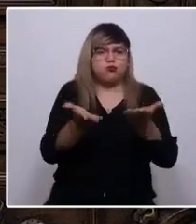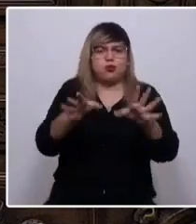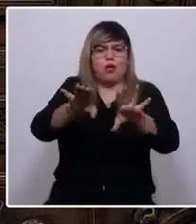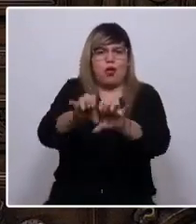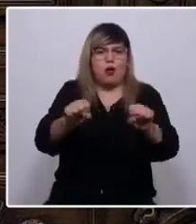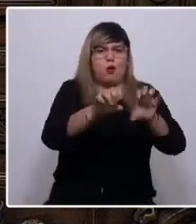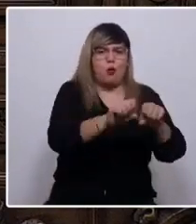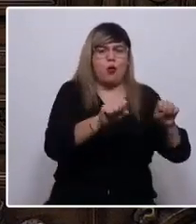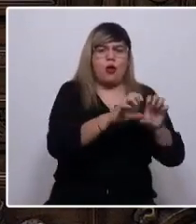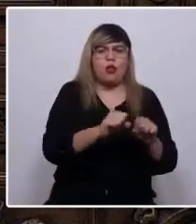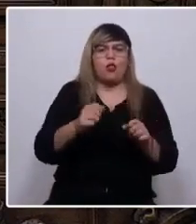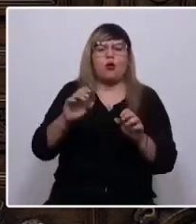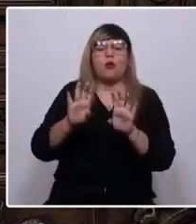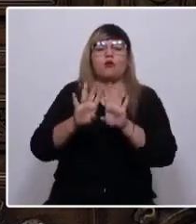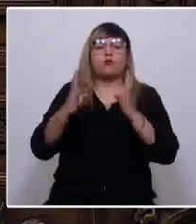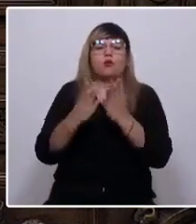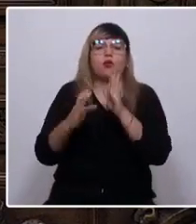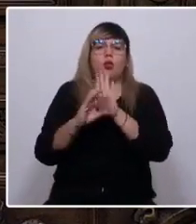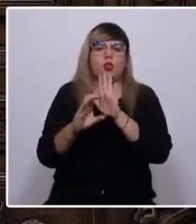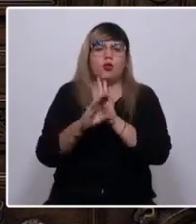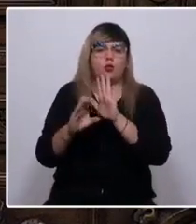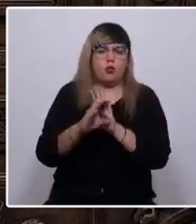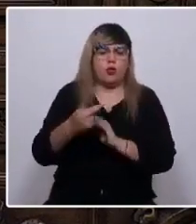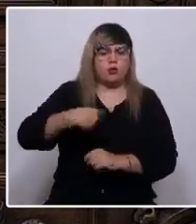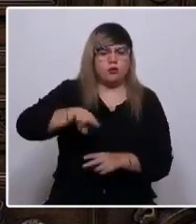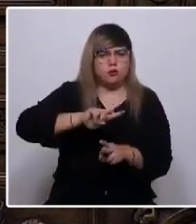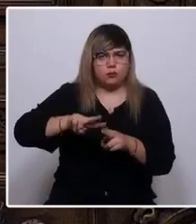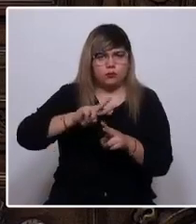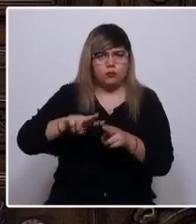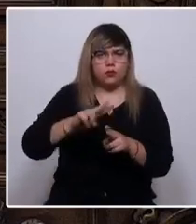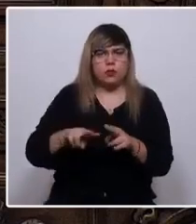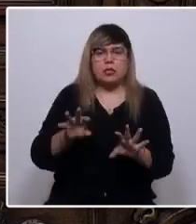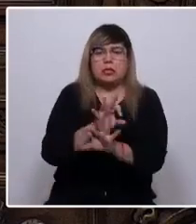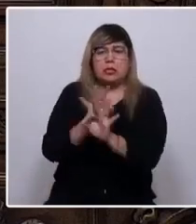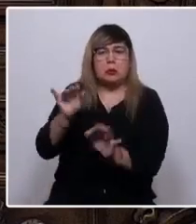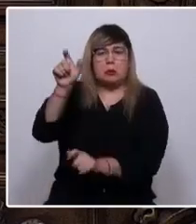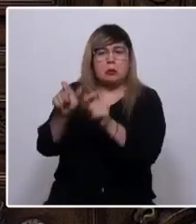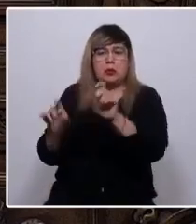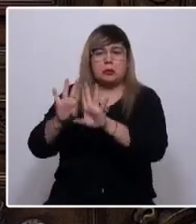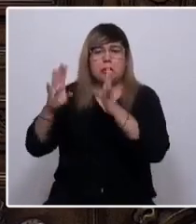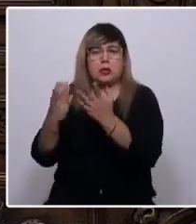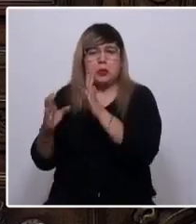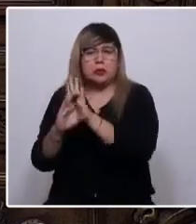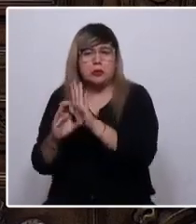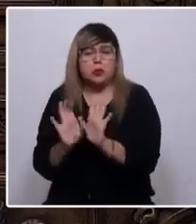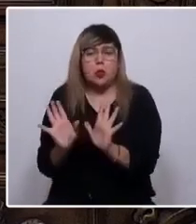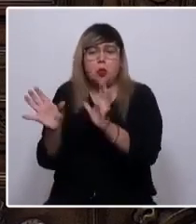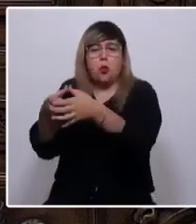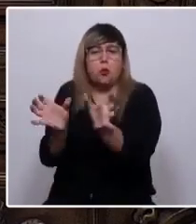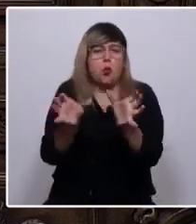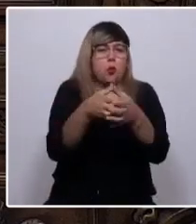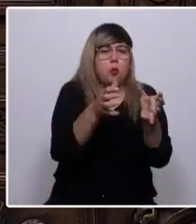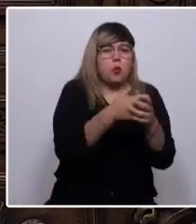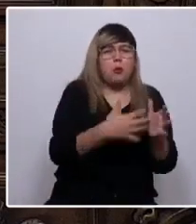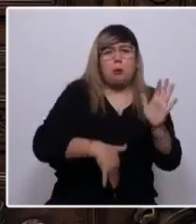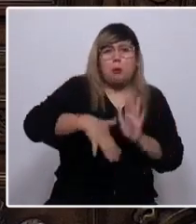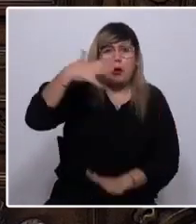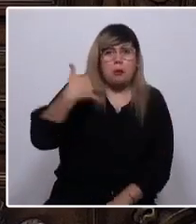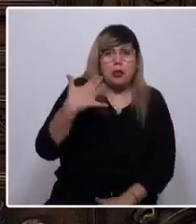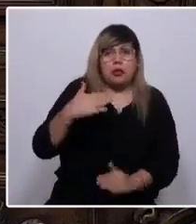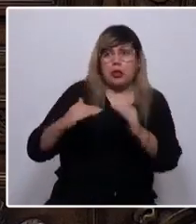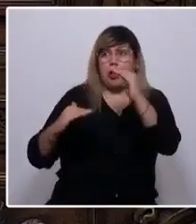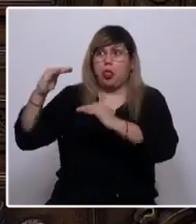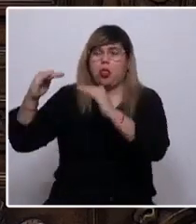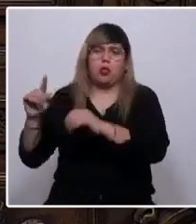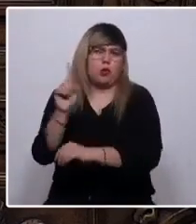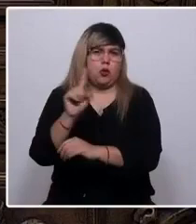fase constituyente en que estamos iniciando. Ningún constituyente, ningún grupo o colectivo es más importante que la